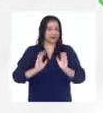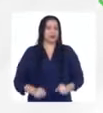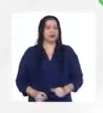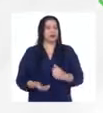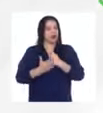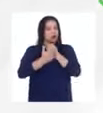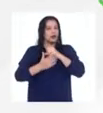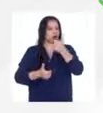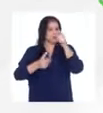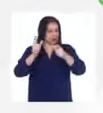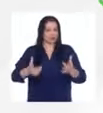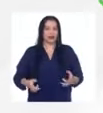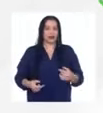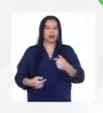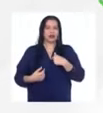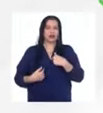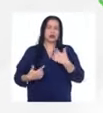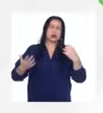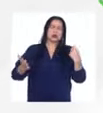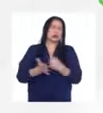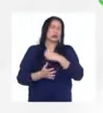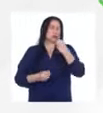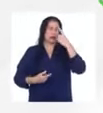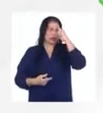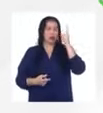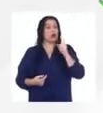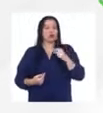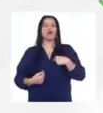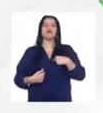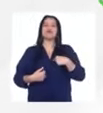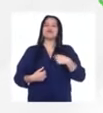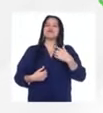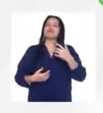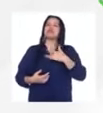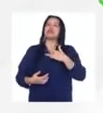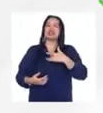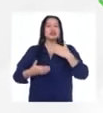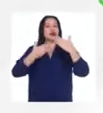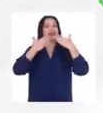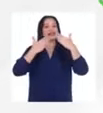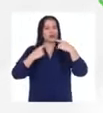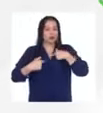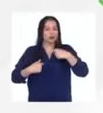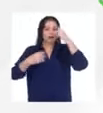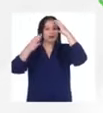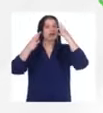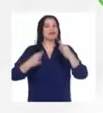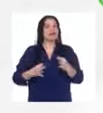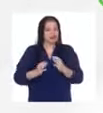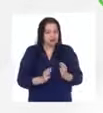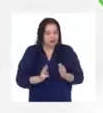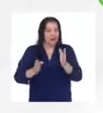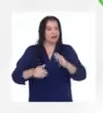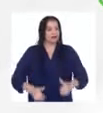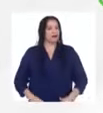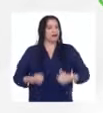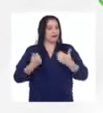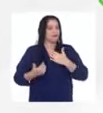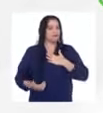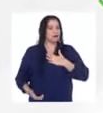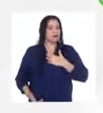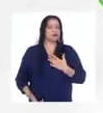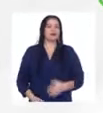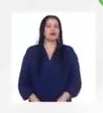no me arrepiento estoy agradecido por por haber tomado ese camino de vida y